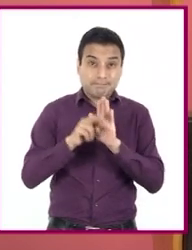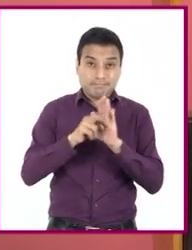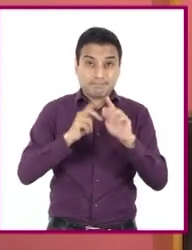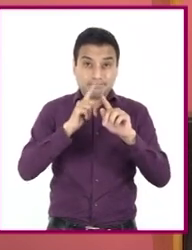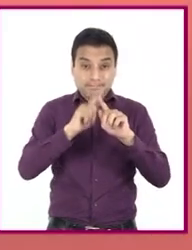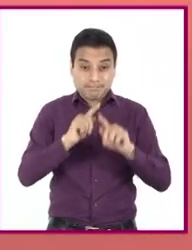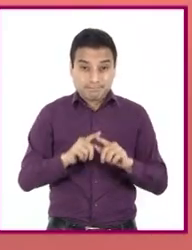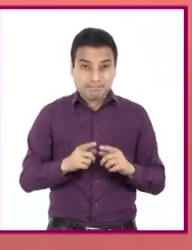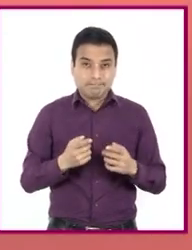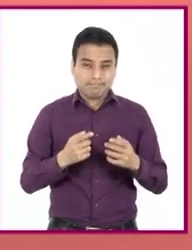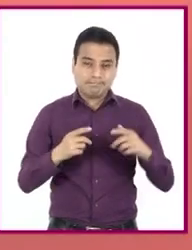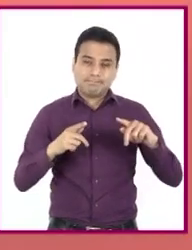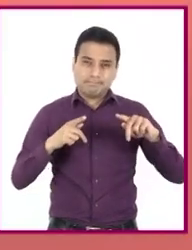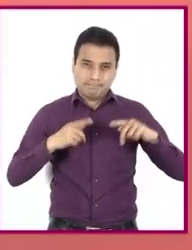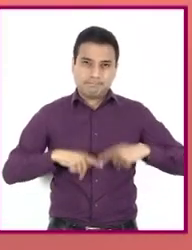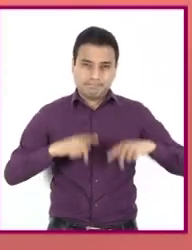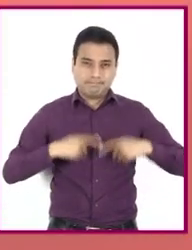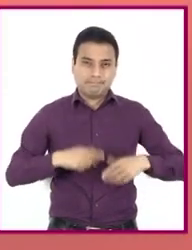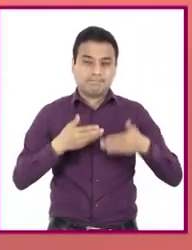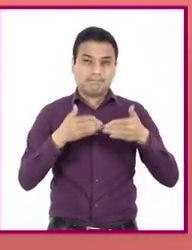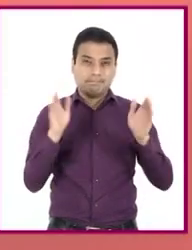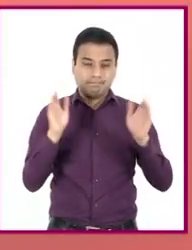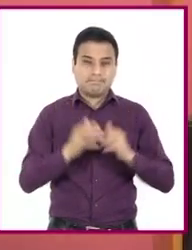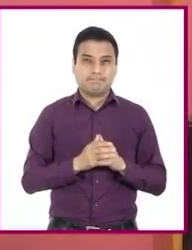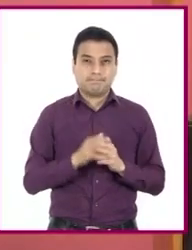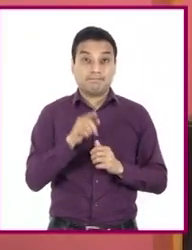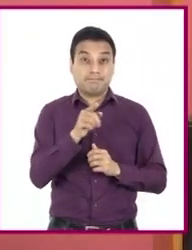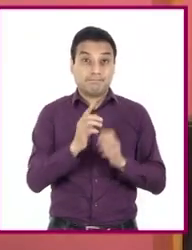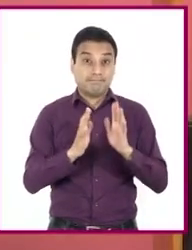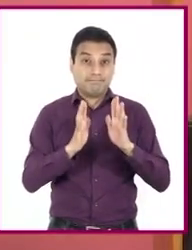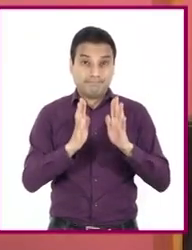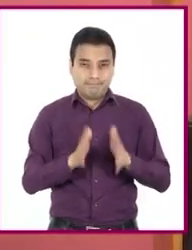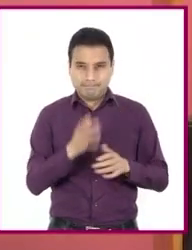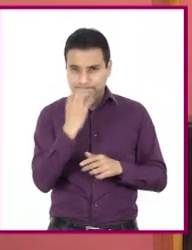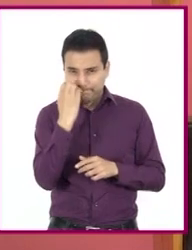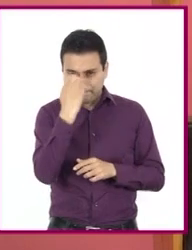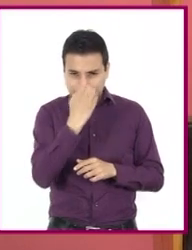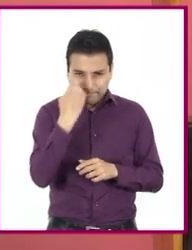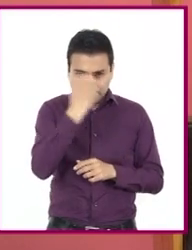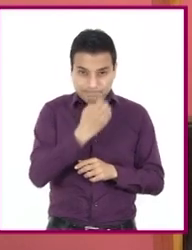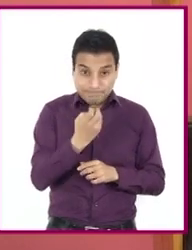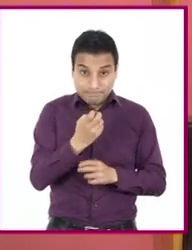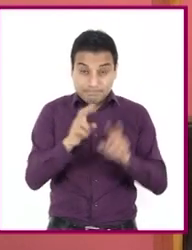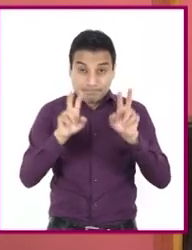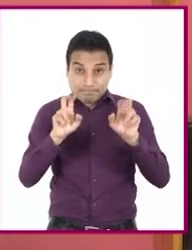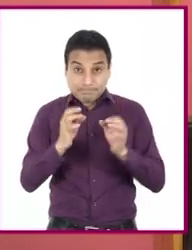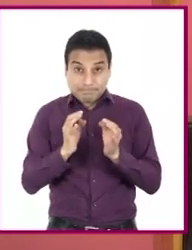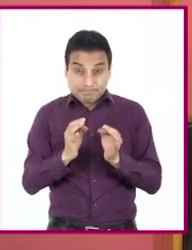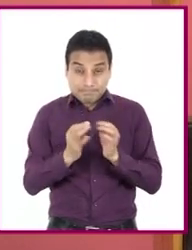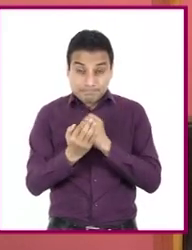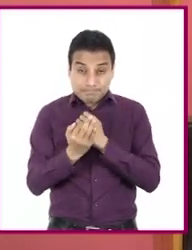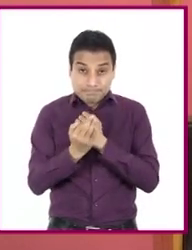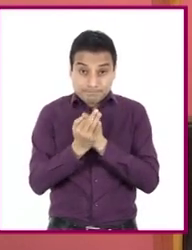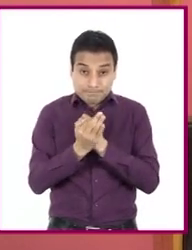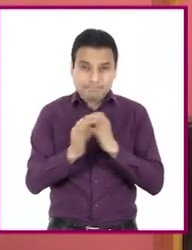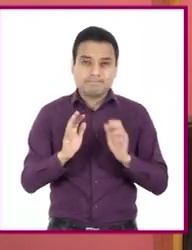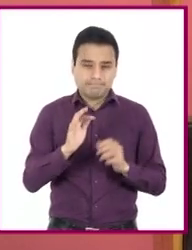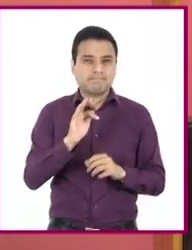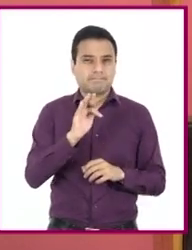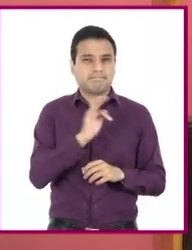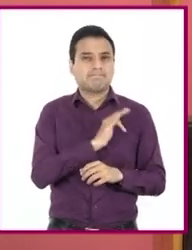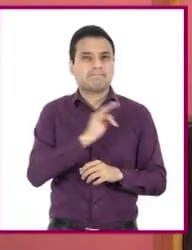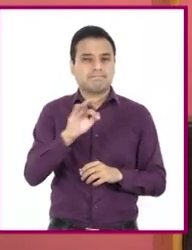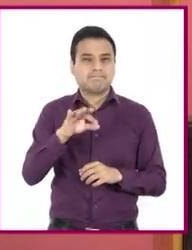público amplio. Una vez que se ha valorado la pertenencia del programa, entonces se podrá considerar como fuente de